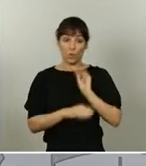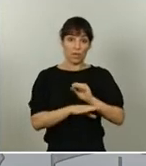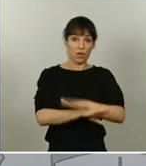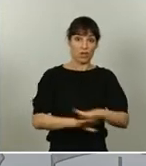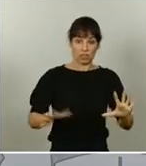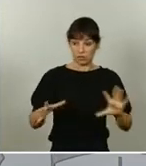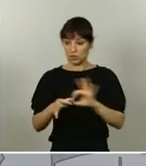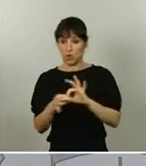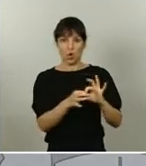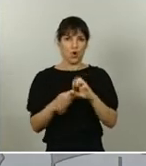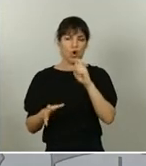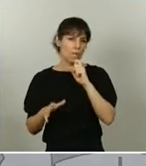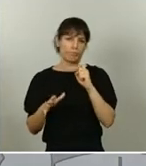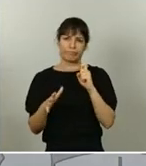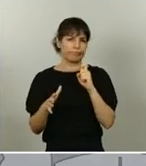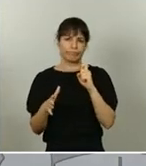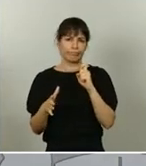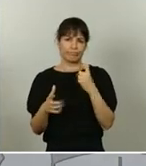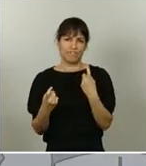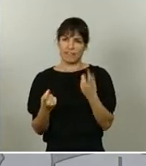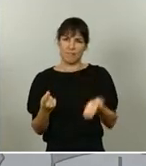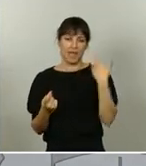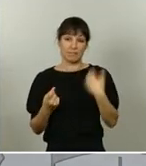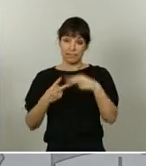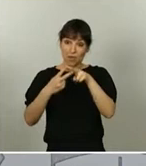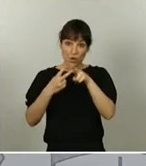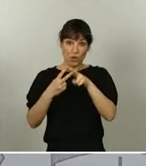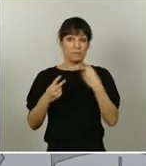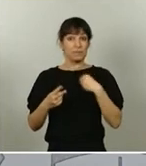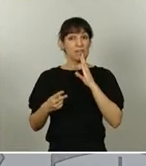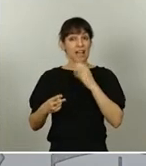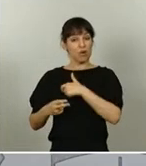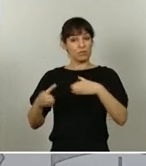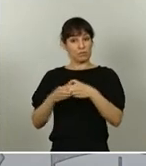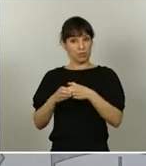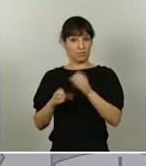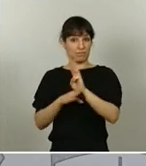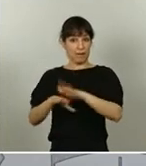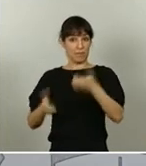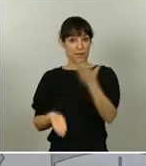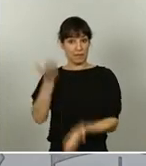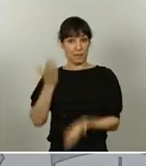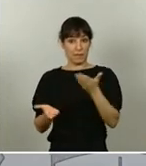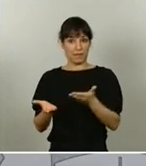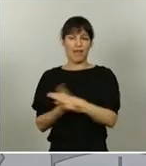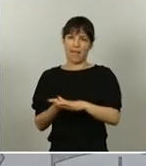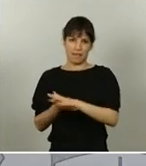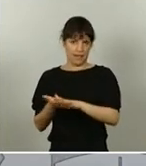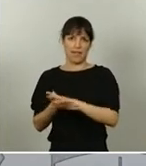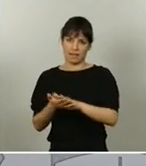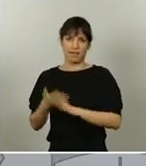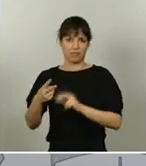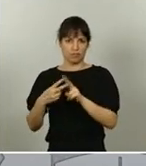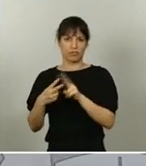De estas carencias deberemos ocuparnos en esa comisión parlamentaria de evaluación, a la cual antes hice referencia y mencioné, y que deberá